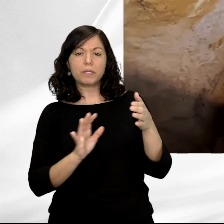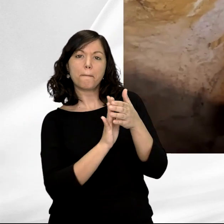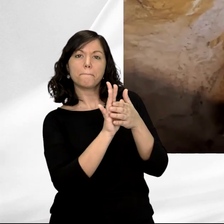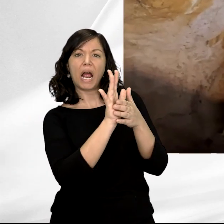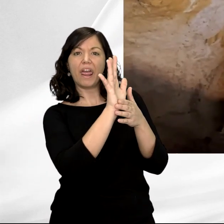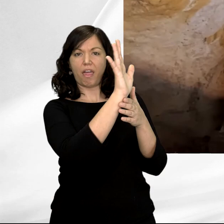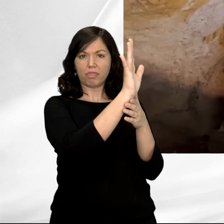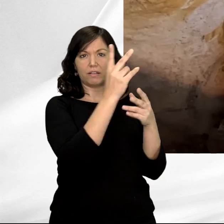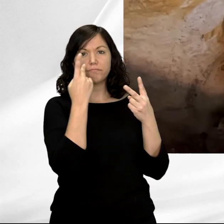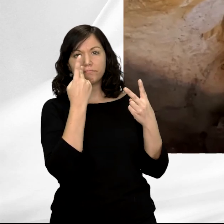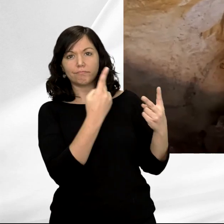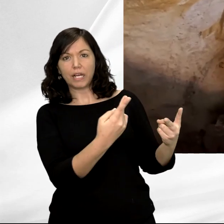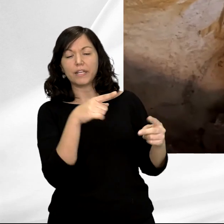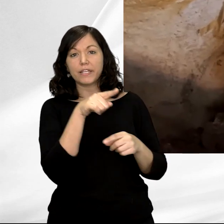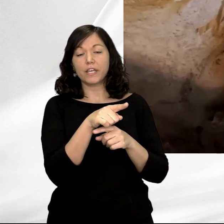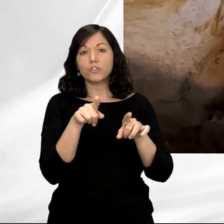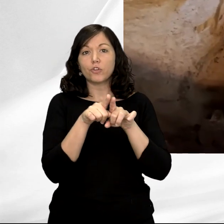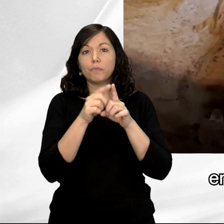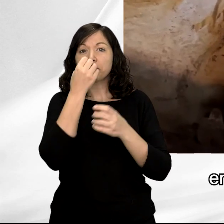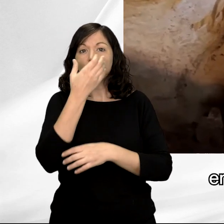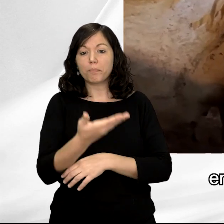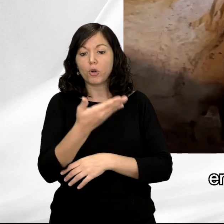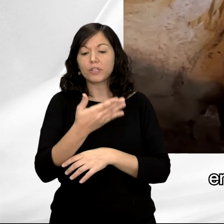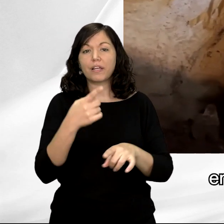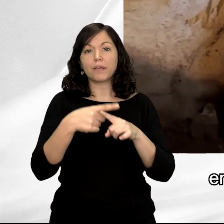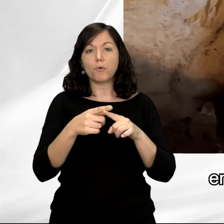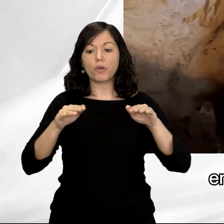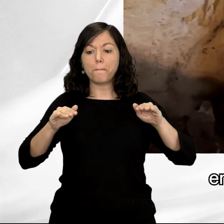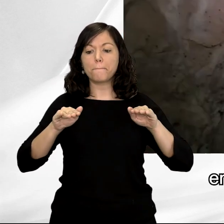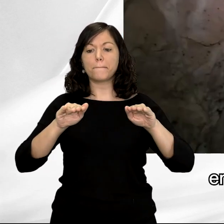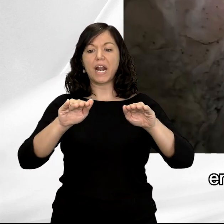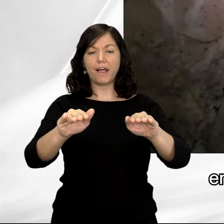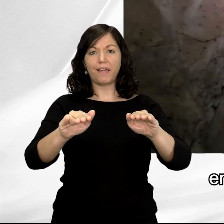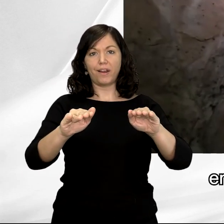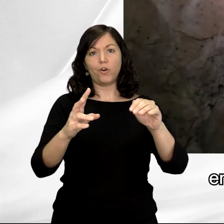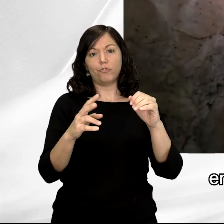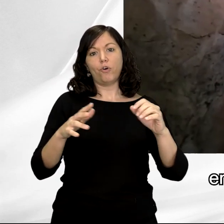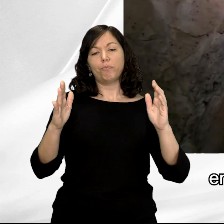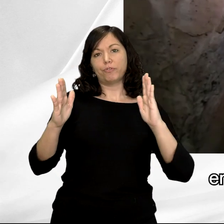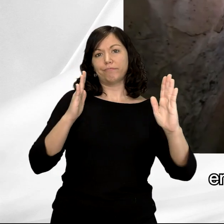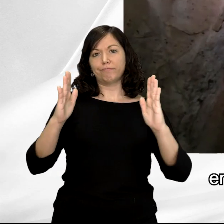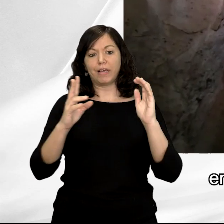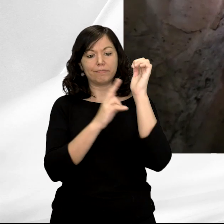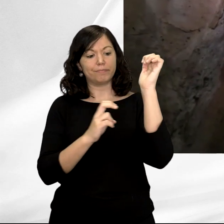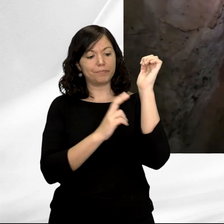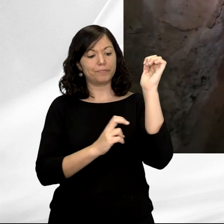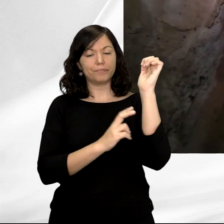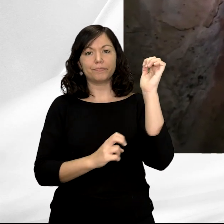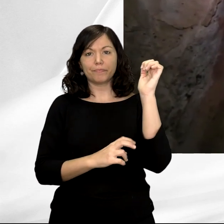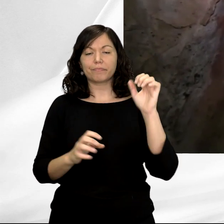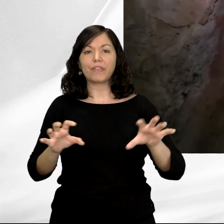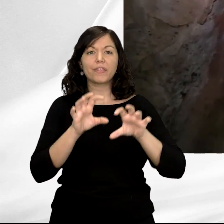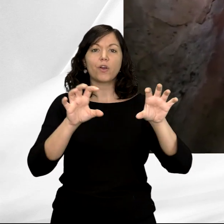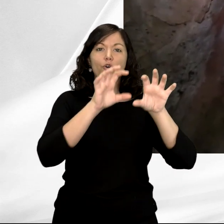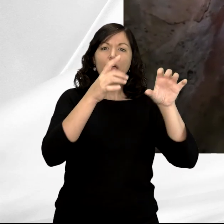importante, porque ayuda a establecer un paralelo entre lo que está en el contexto arqueológico, los niveles arqueológicos, son esas plaquetas decoradas,